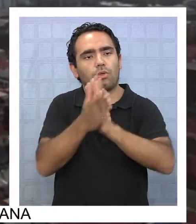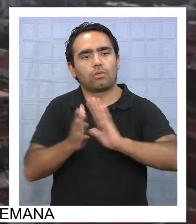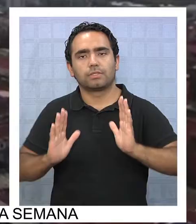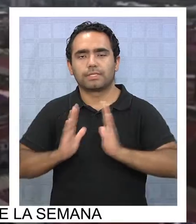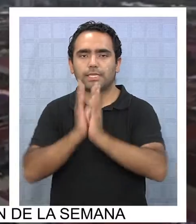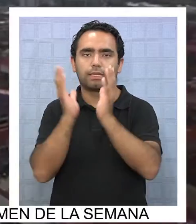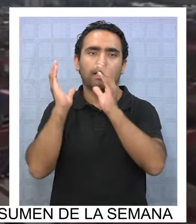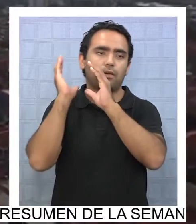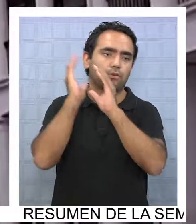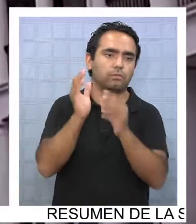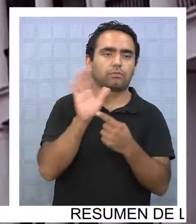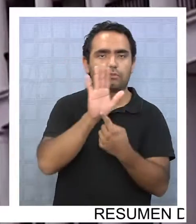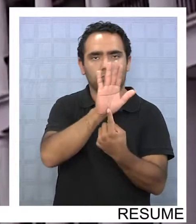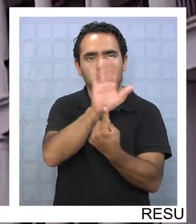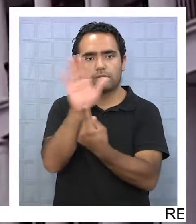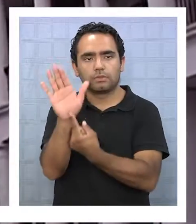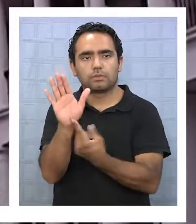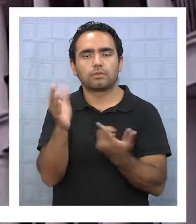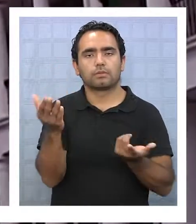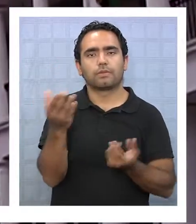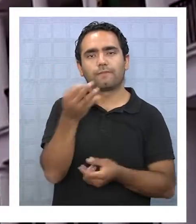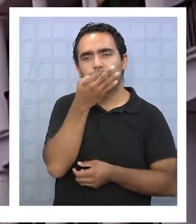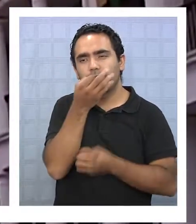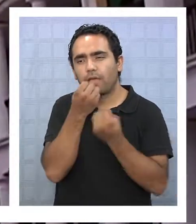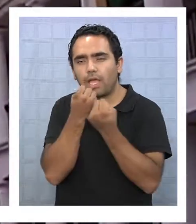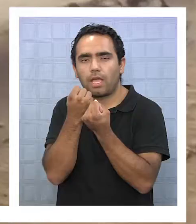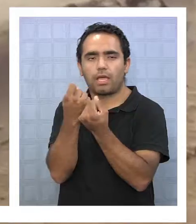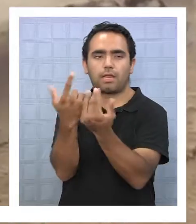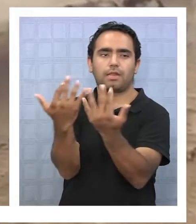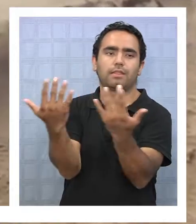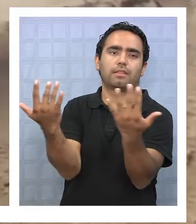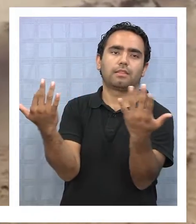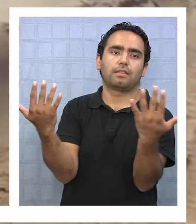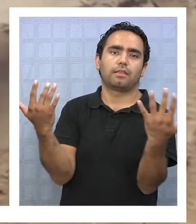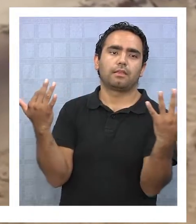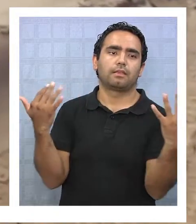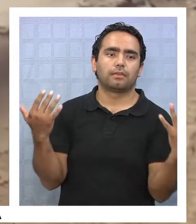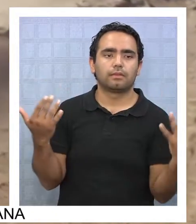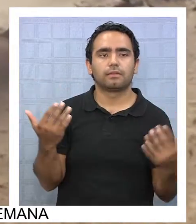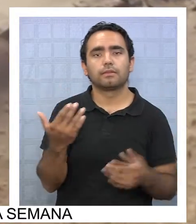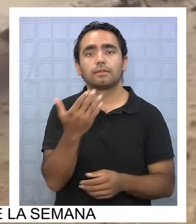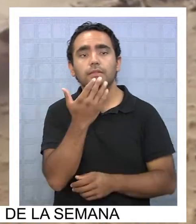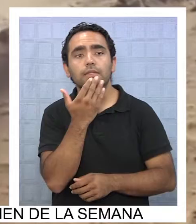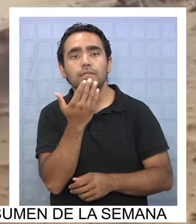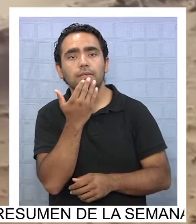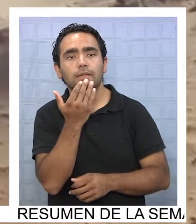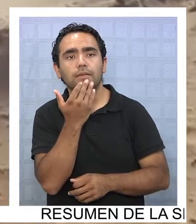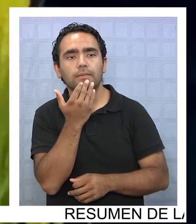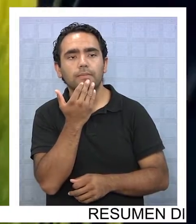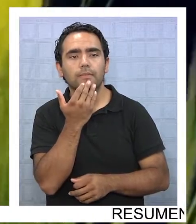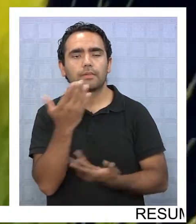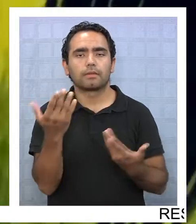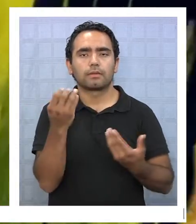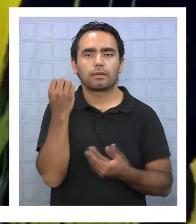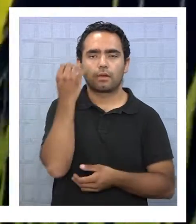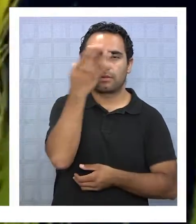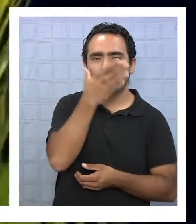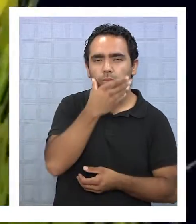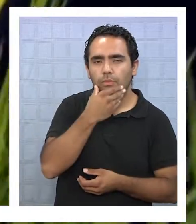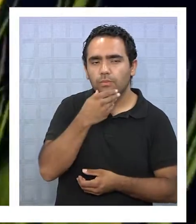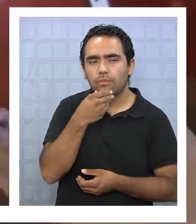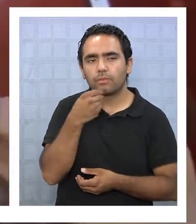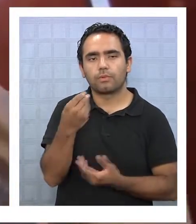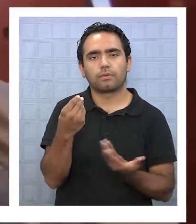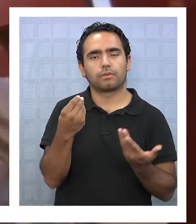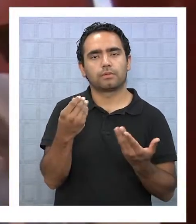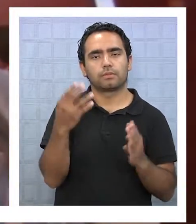Santa Cruz puede ofrecer, mucho verde y también toda esa rica oferta que